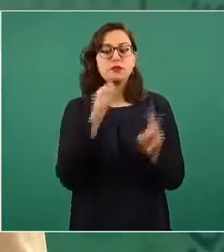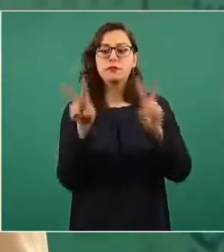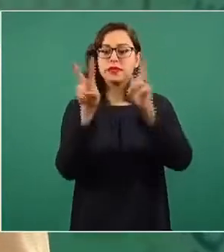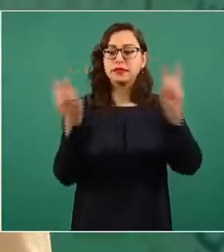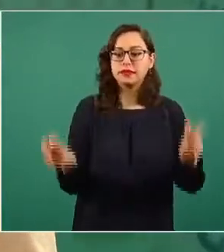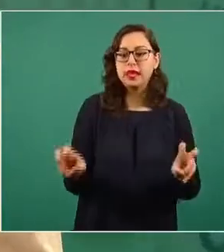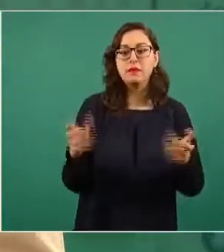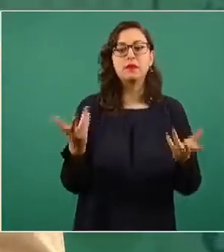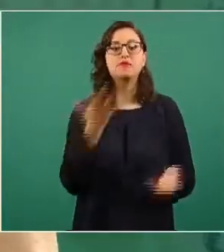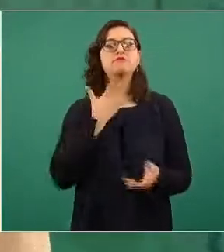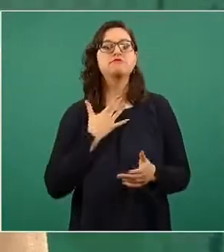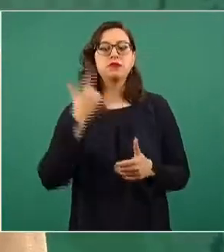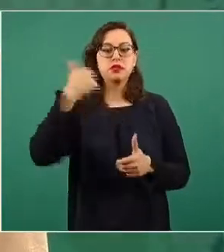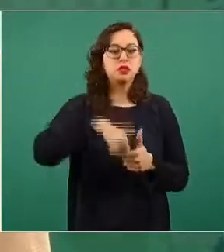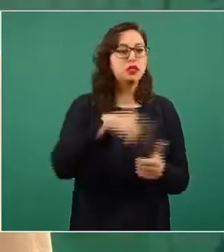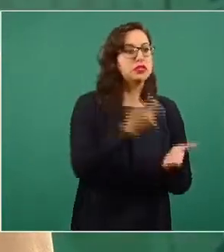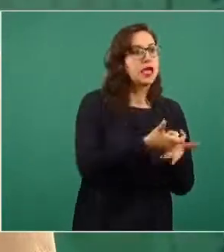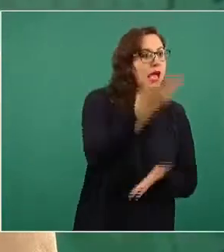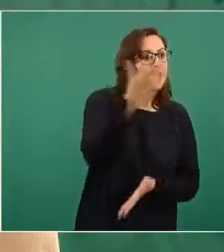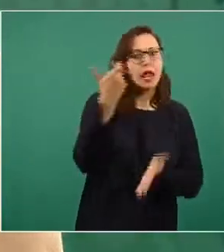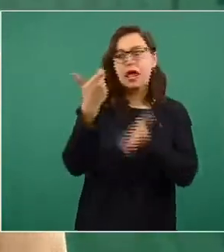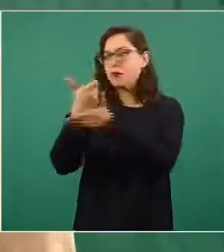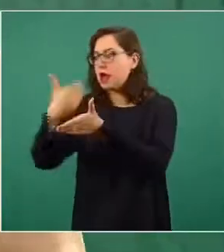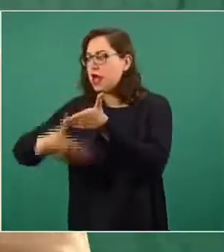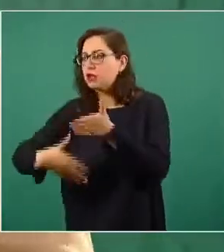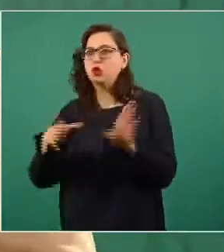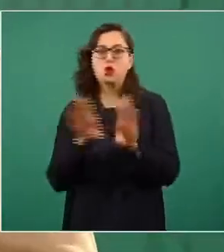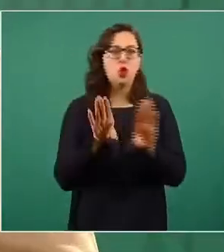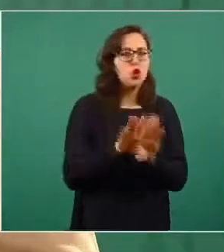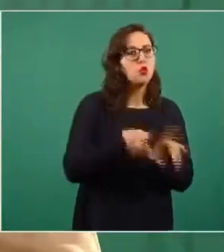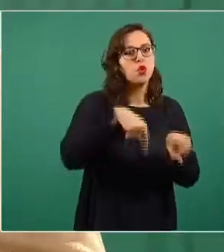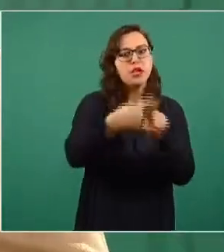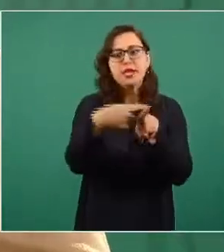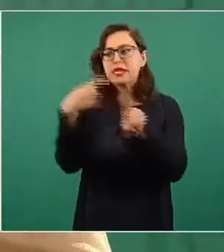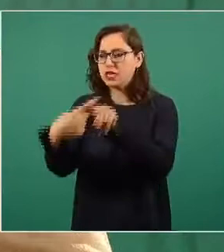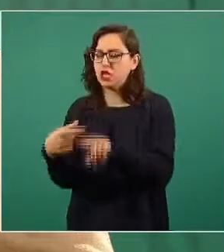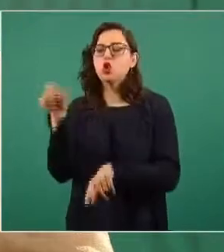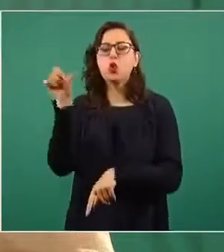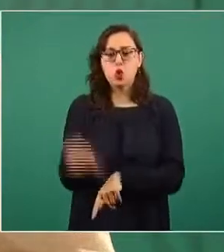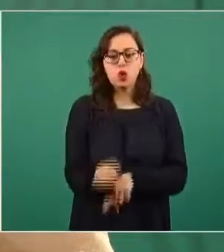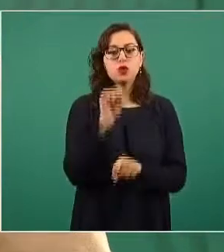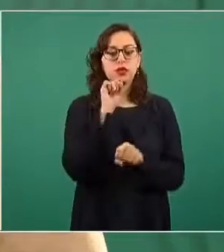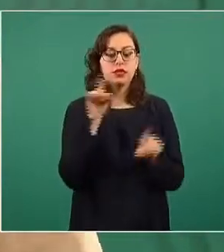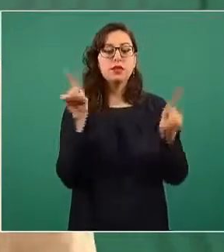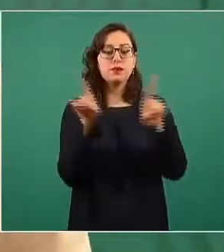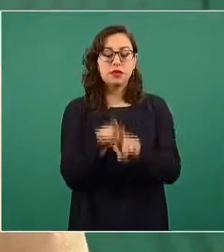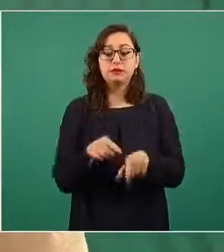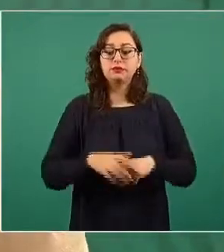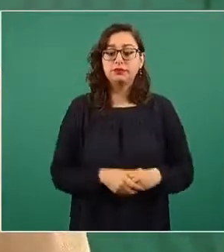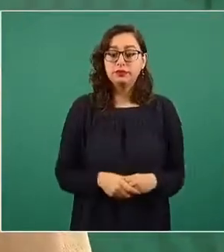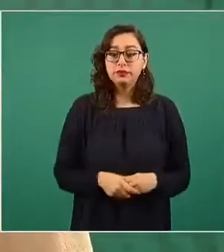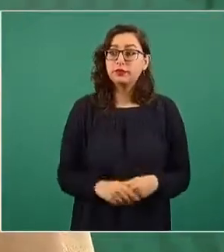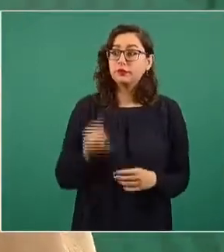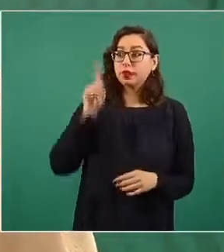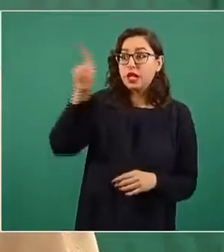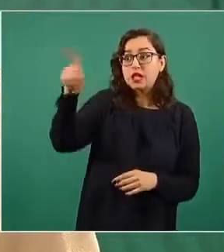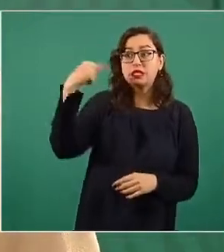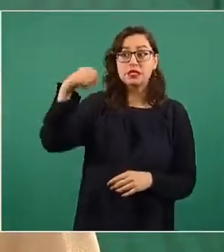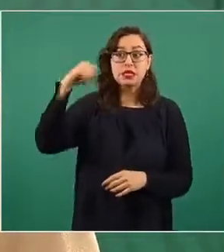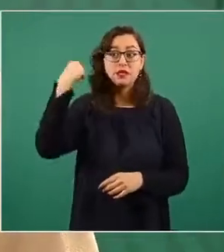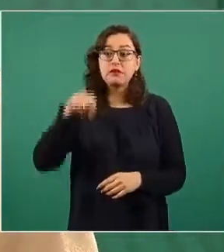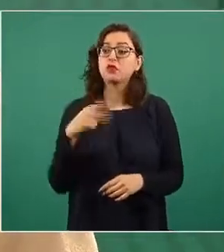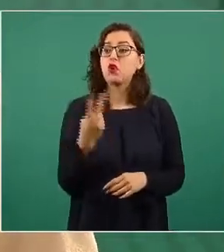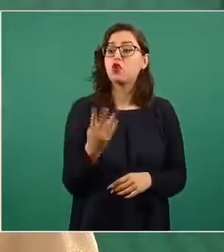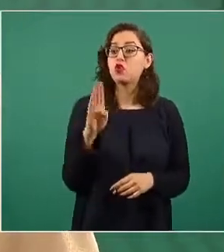de los combustibles y hoy no será la excepción. Dos bocas pretende precisamente lograr la autonomía de los